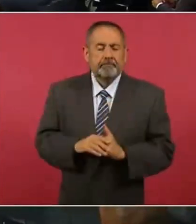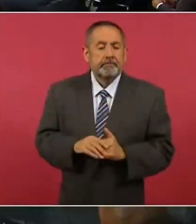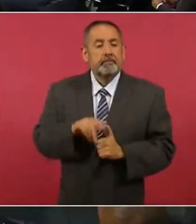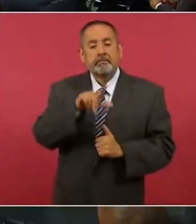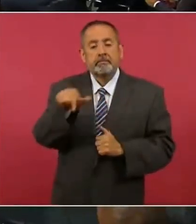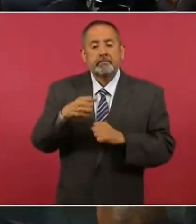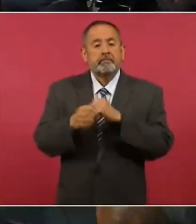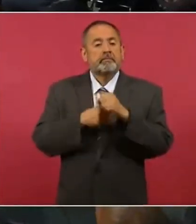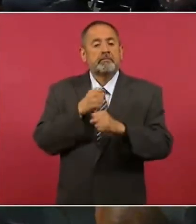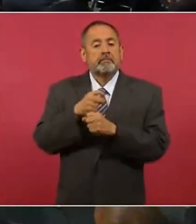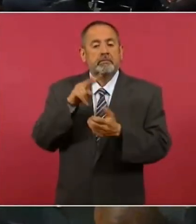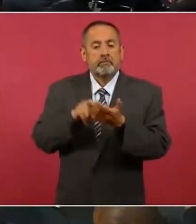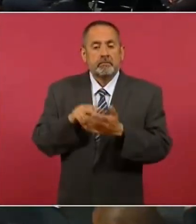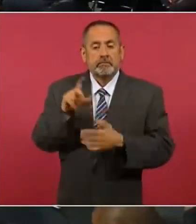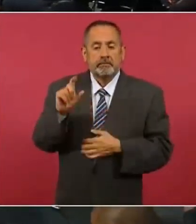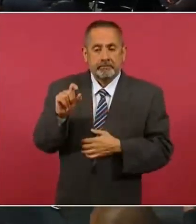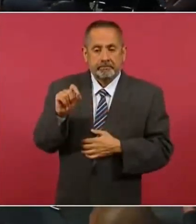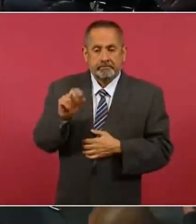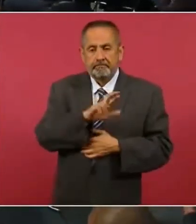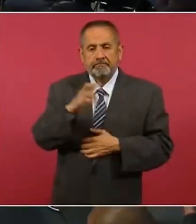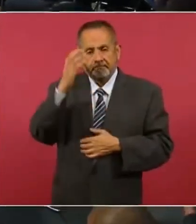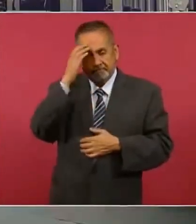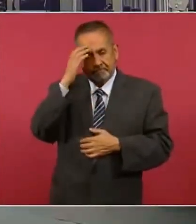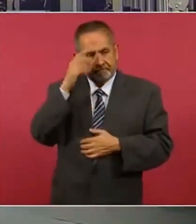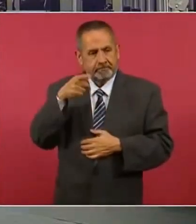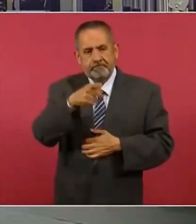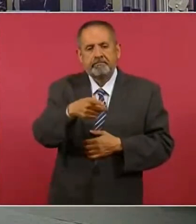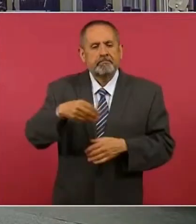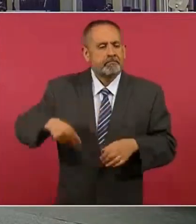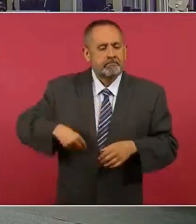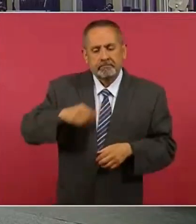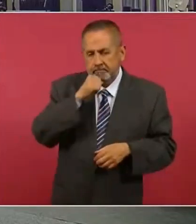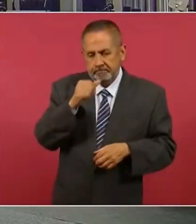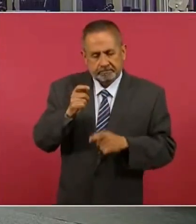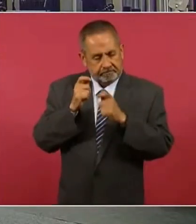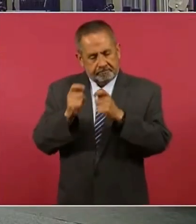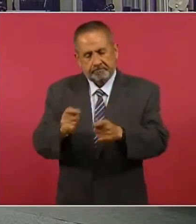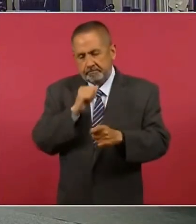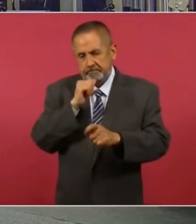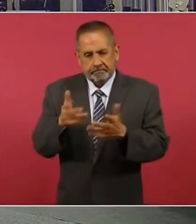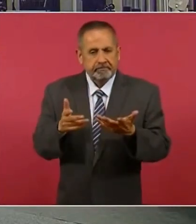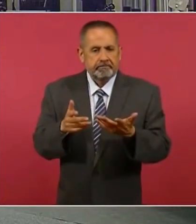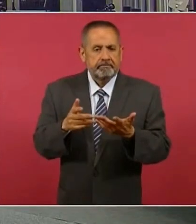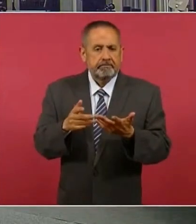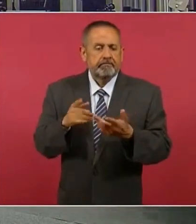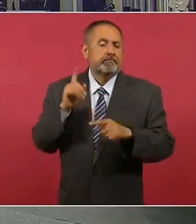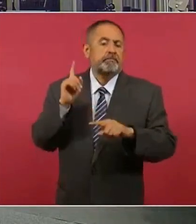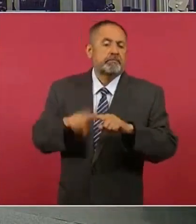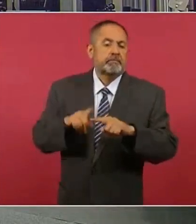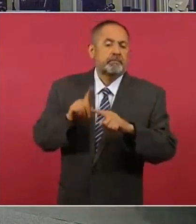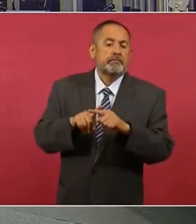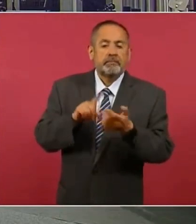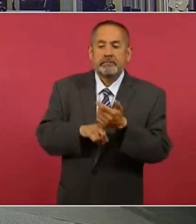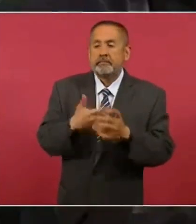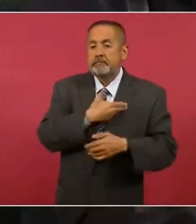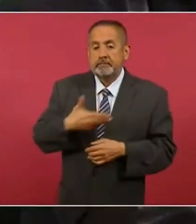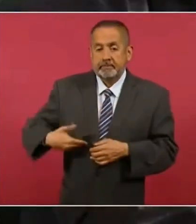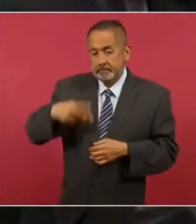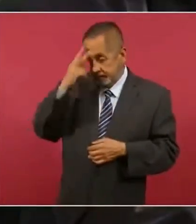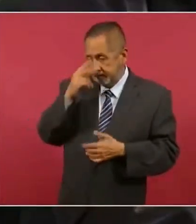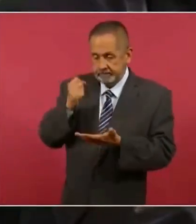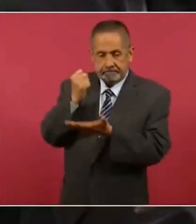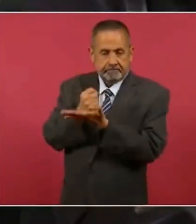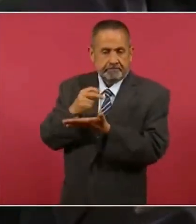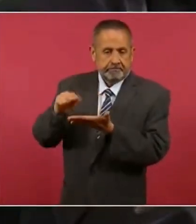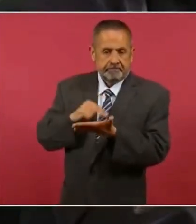2020, se le otorgó el reconocimiento de inocencia, el cual tenía que ser respaldado por la Presidencia de la República,